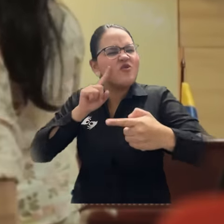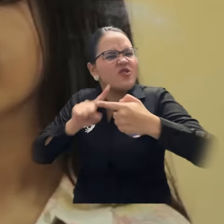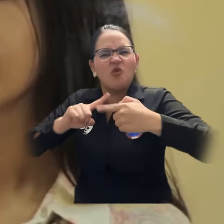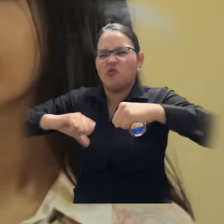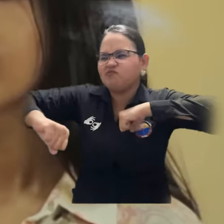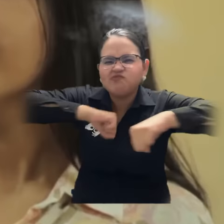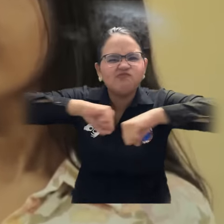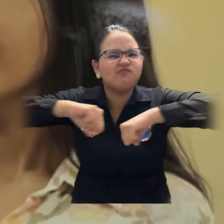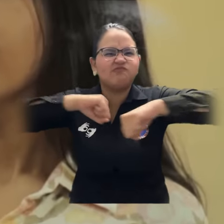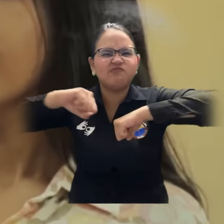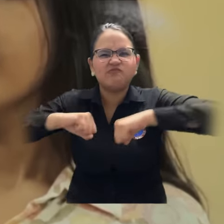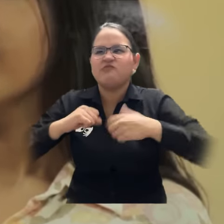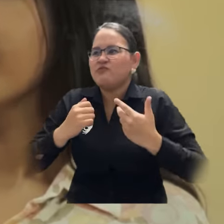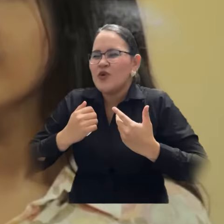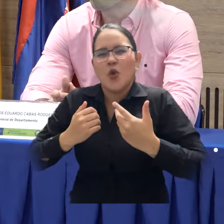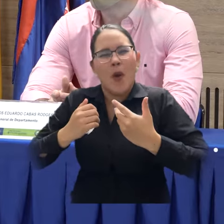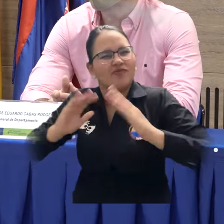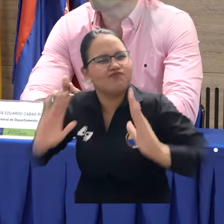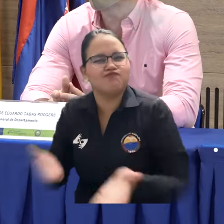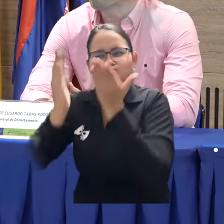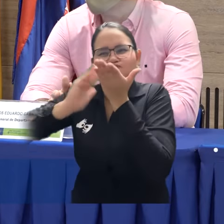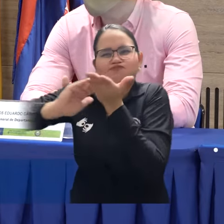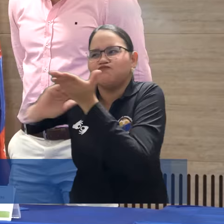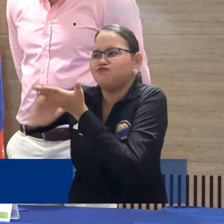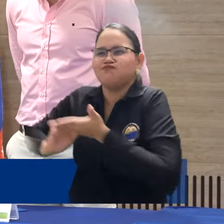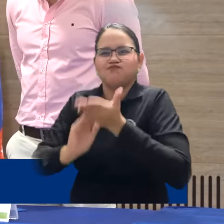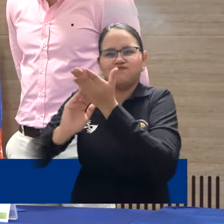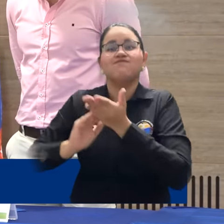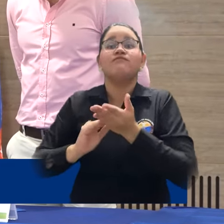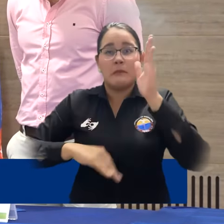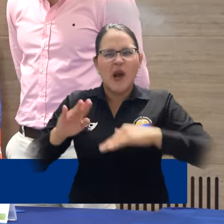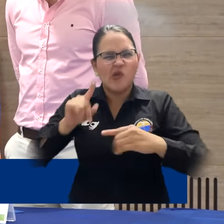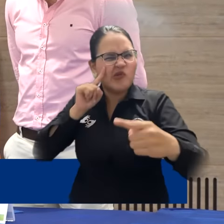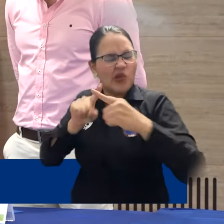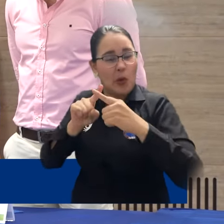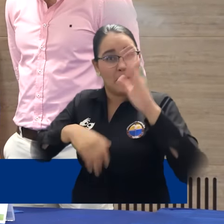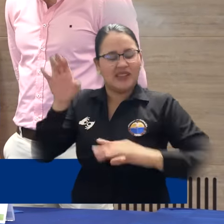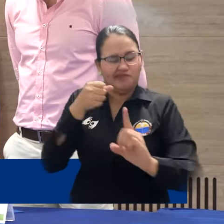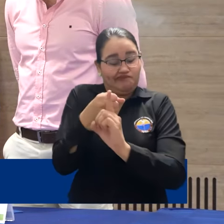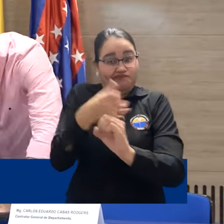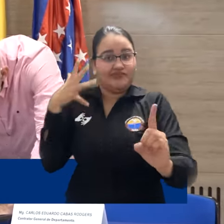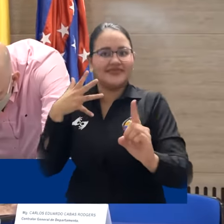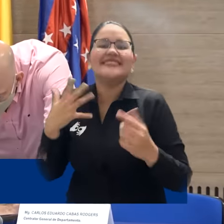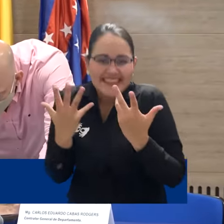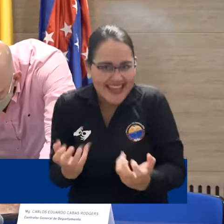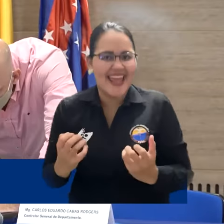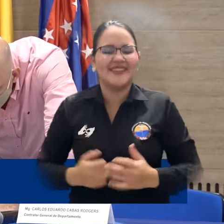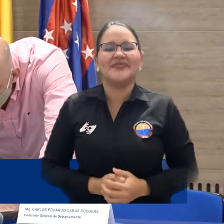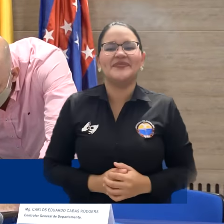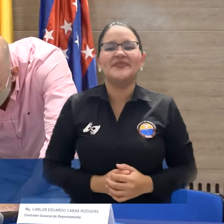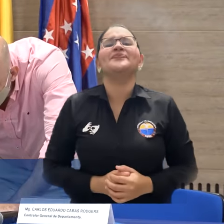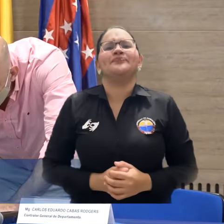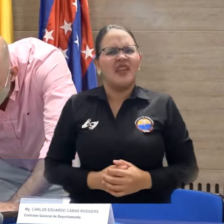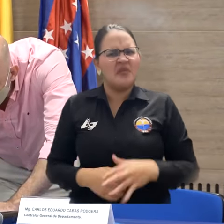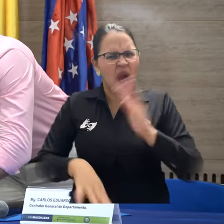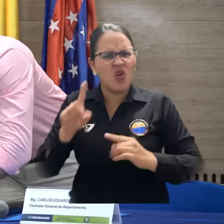ir sembrando sobre lo sembrado, construir sobre lo construido y darle un mayor alcance, que es lo que queremos en este nuevo